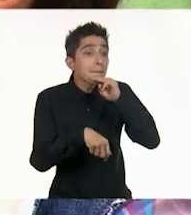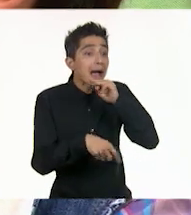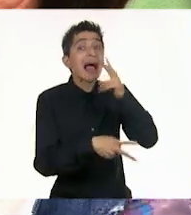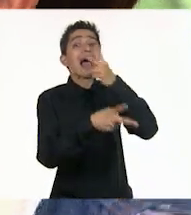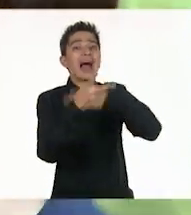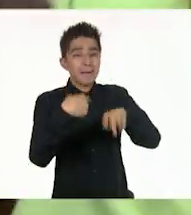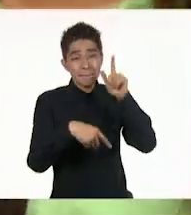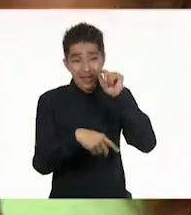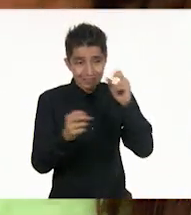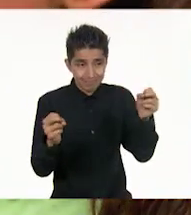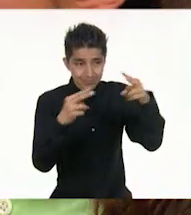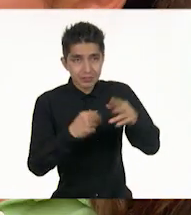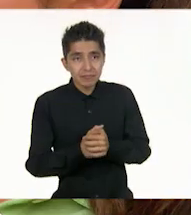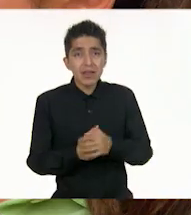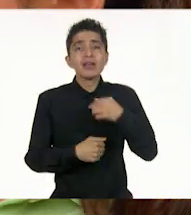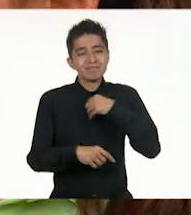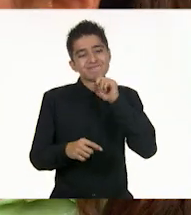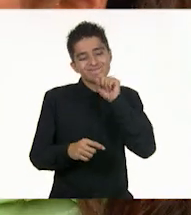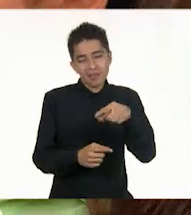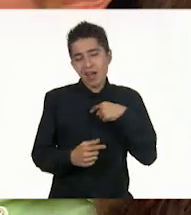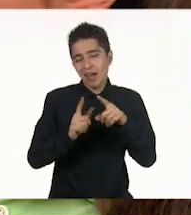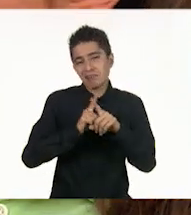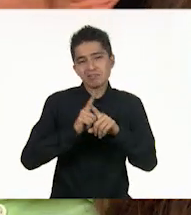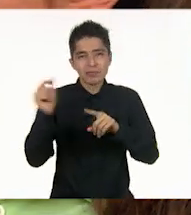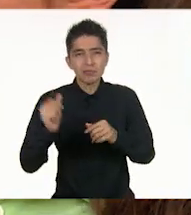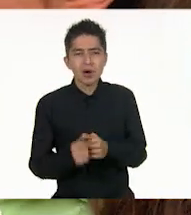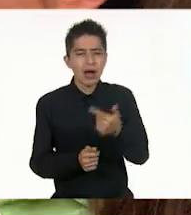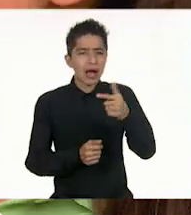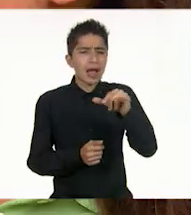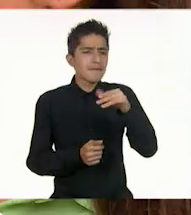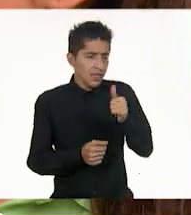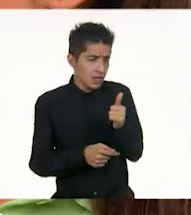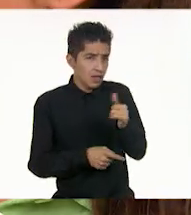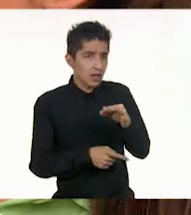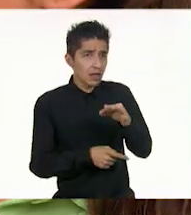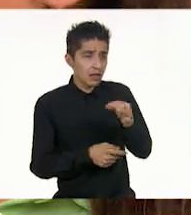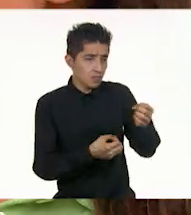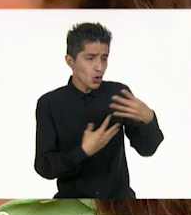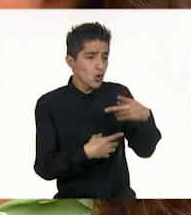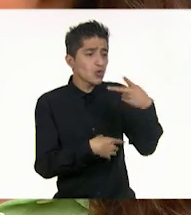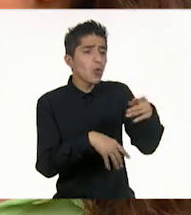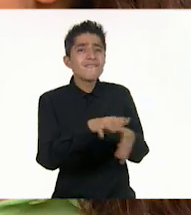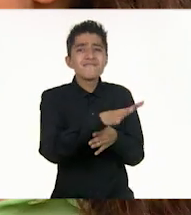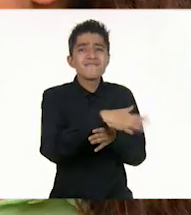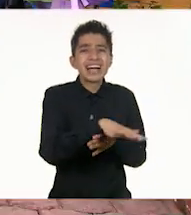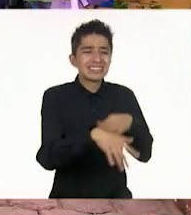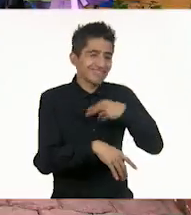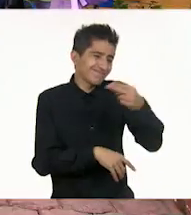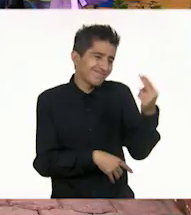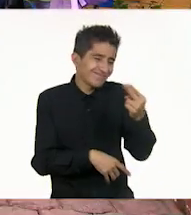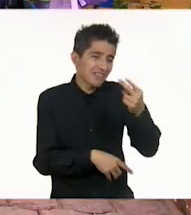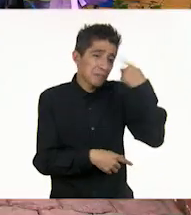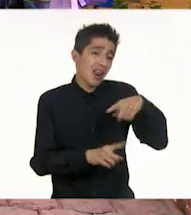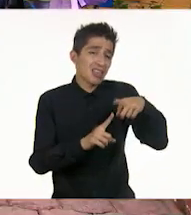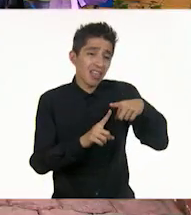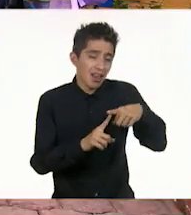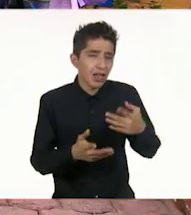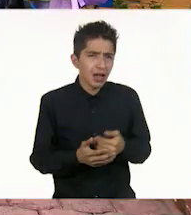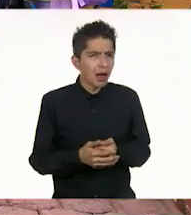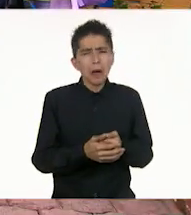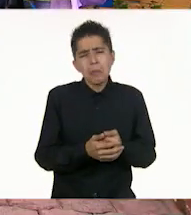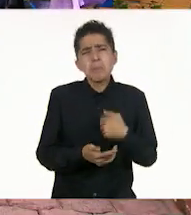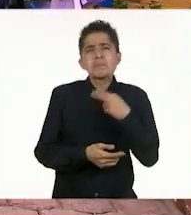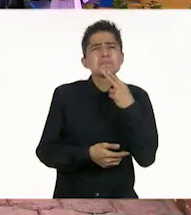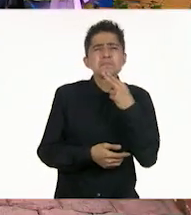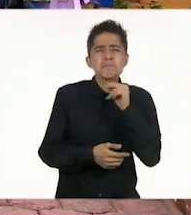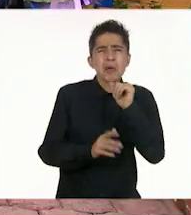Nos vemos mañana. Yo también ya me voy. Oye, Gaby, ¿me regalas tu basura? La necesito para una tarea. Sí, llévatela. A mí ni